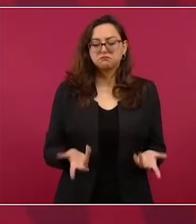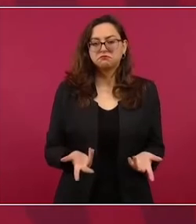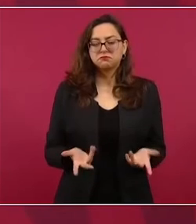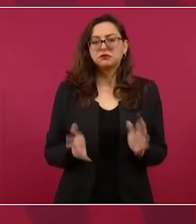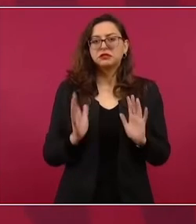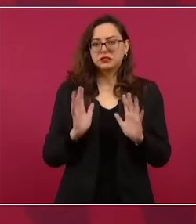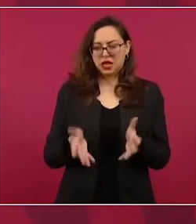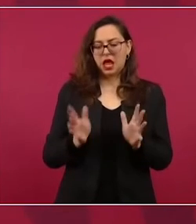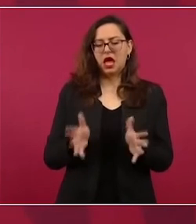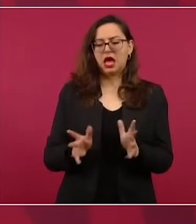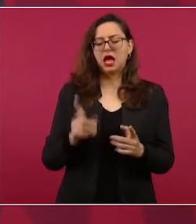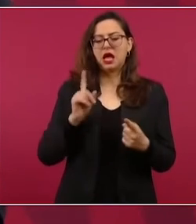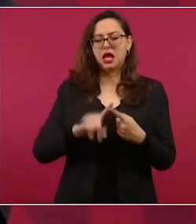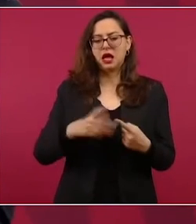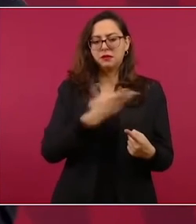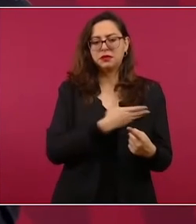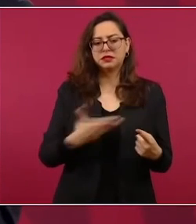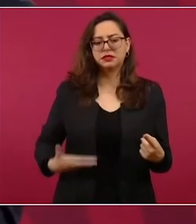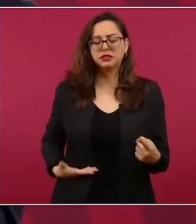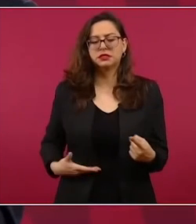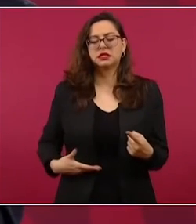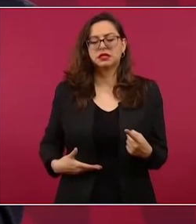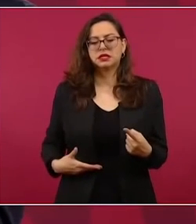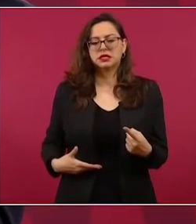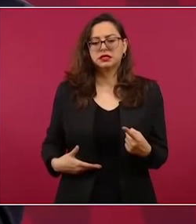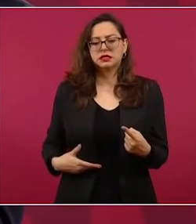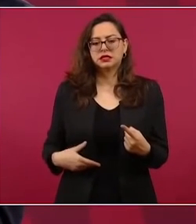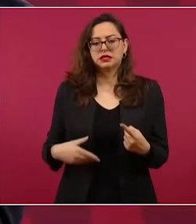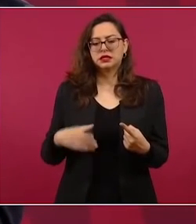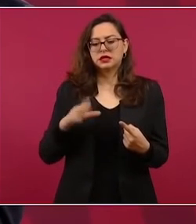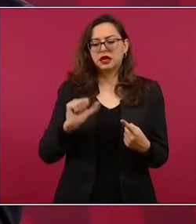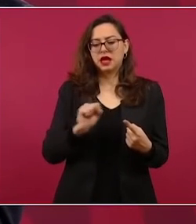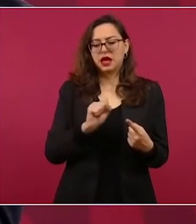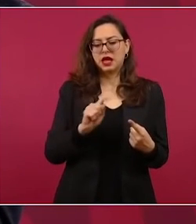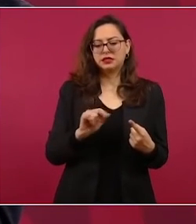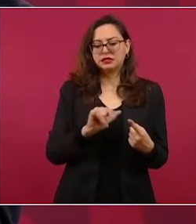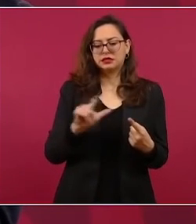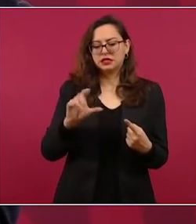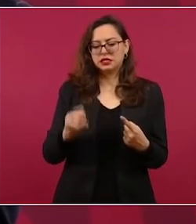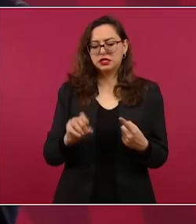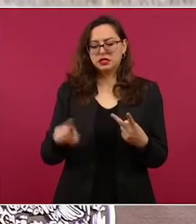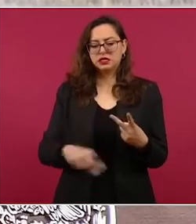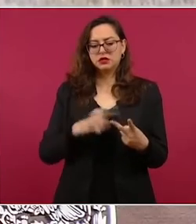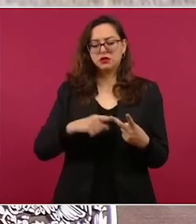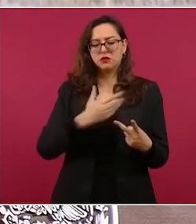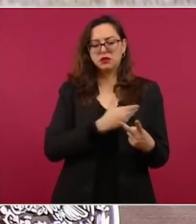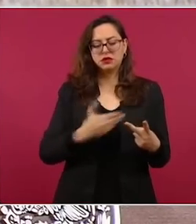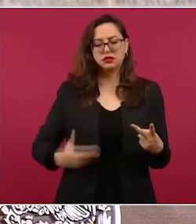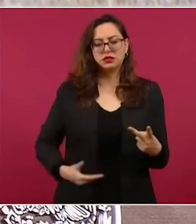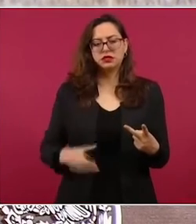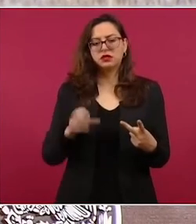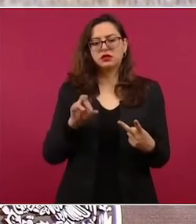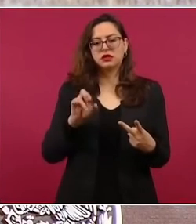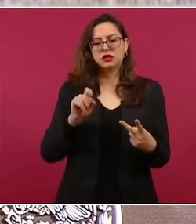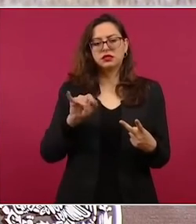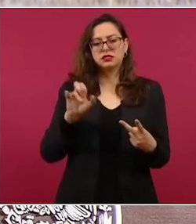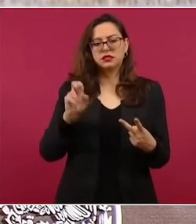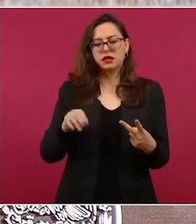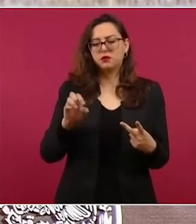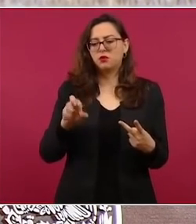el presidente Pedro Castillo y el presidente Boric, antier,